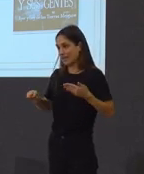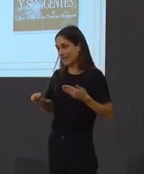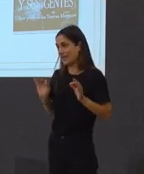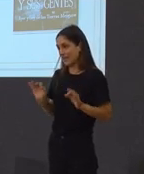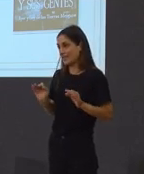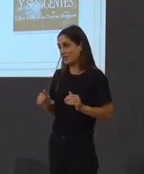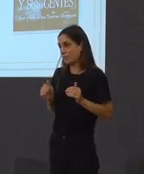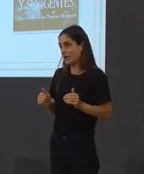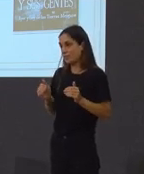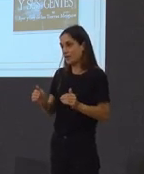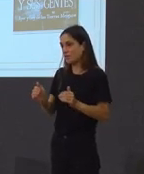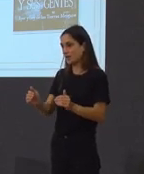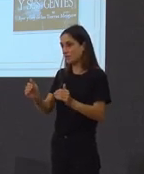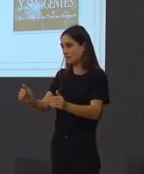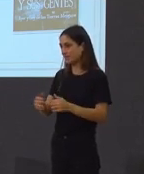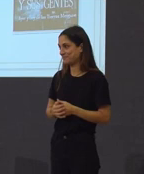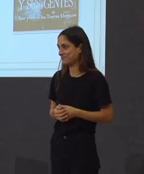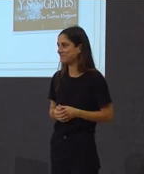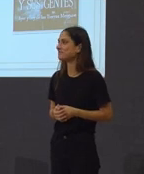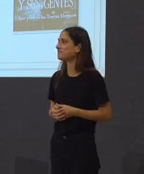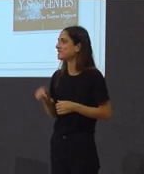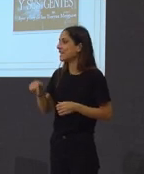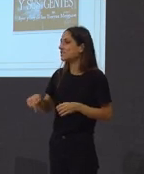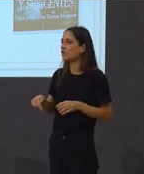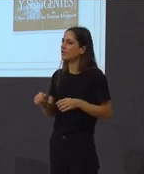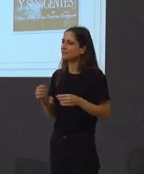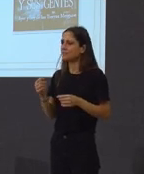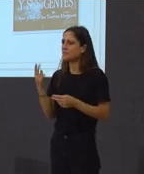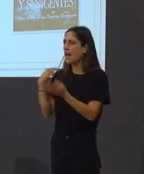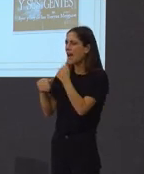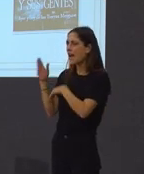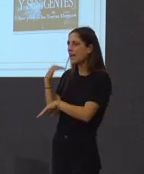o final non é isto moi distinto do que estamos vendo hoxe.